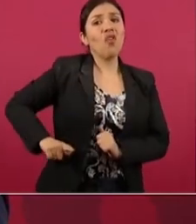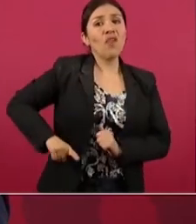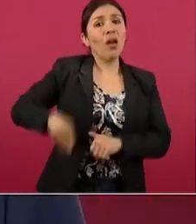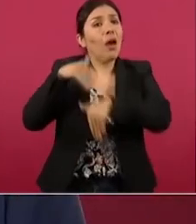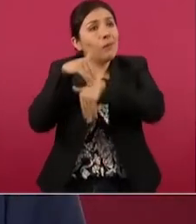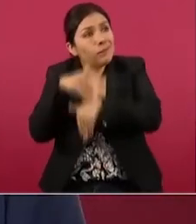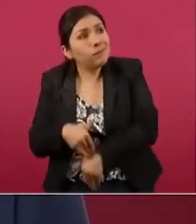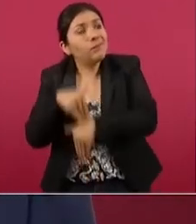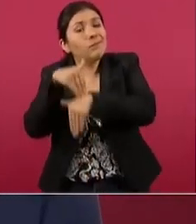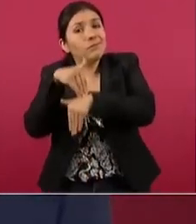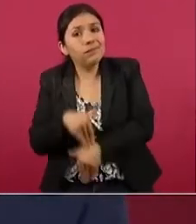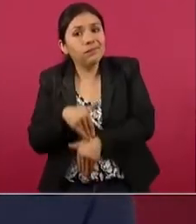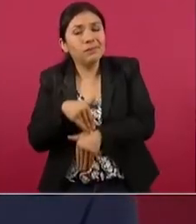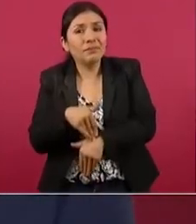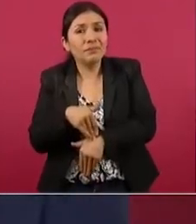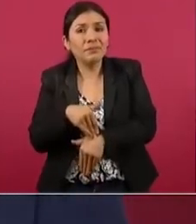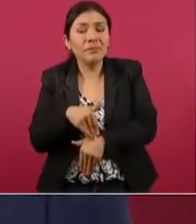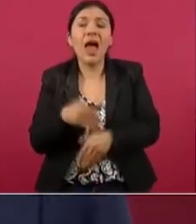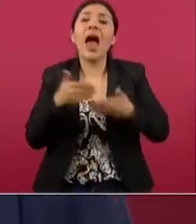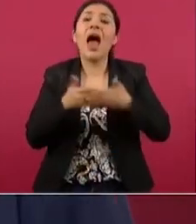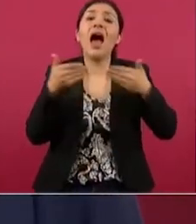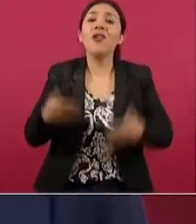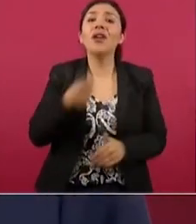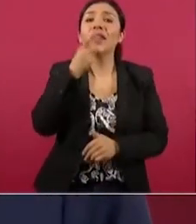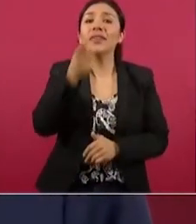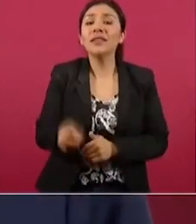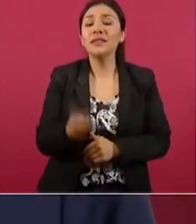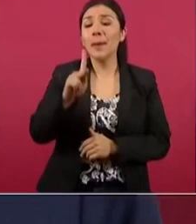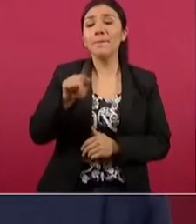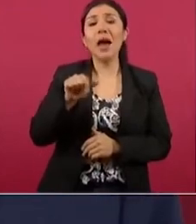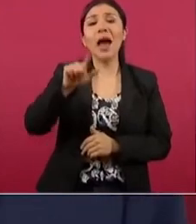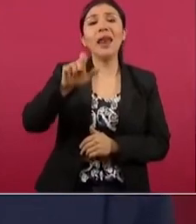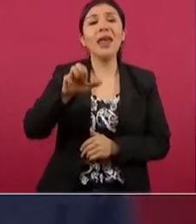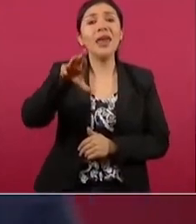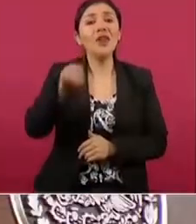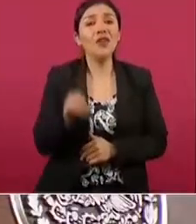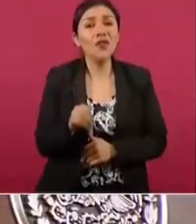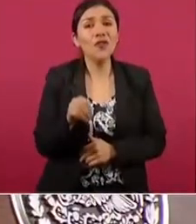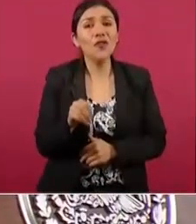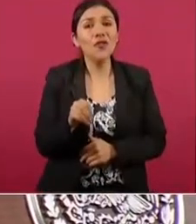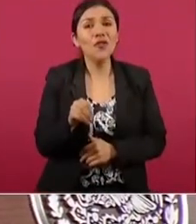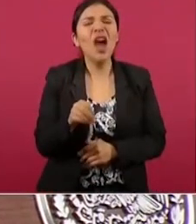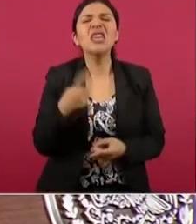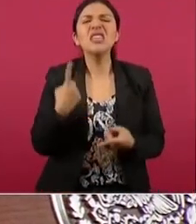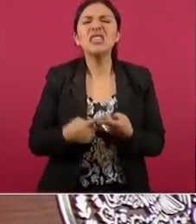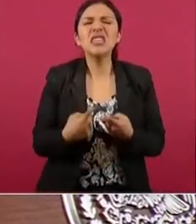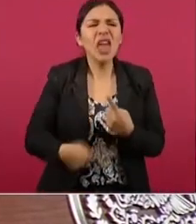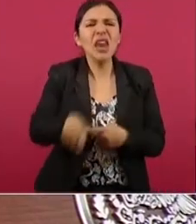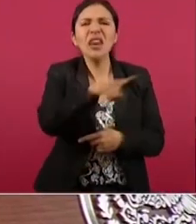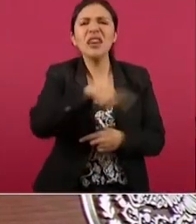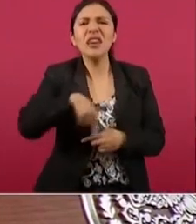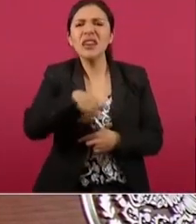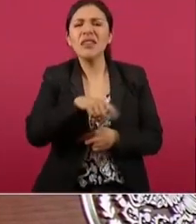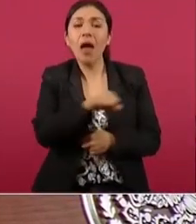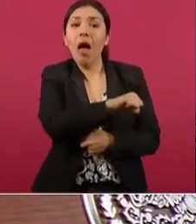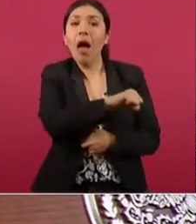Ahora les llaman paleros a los que